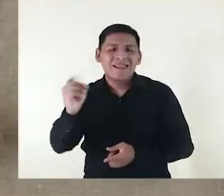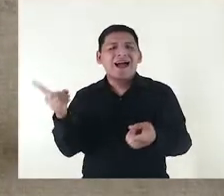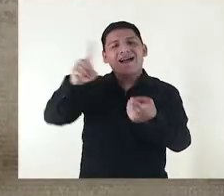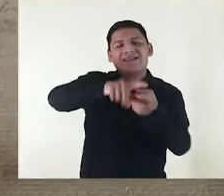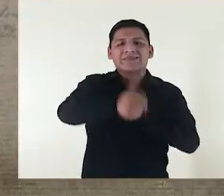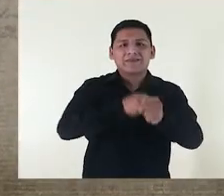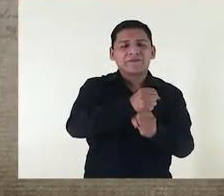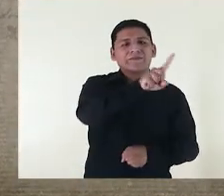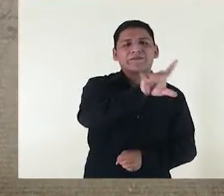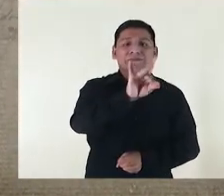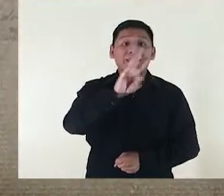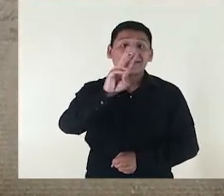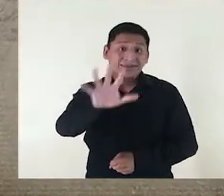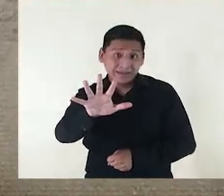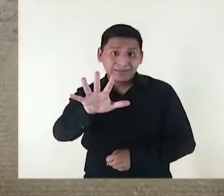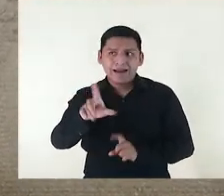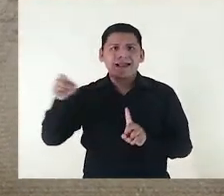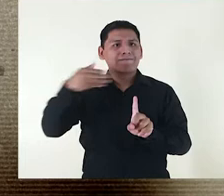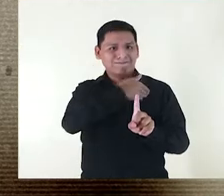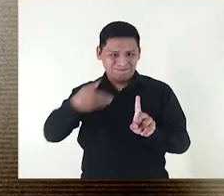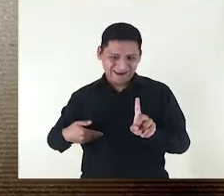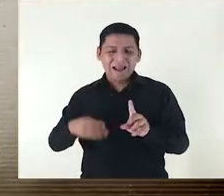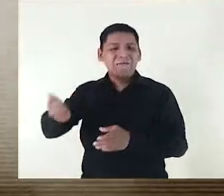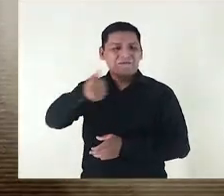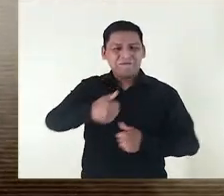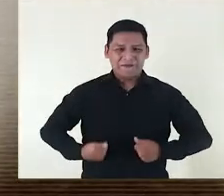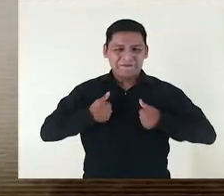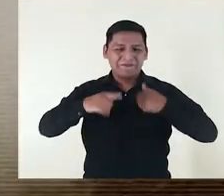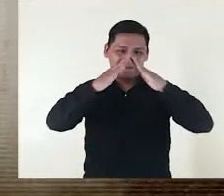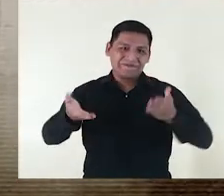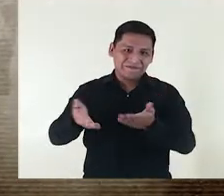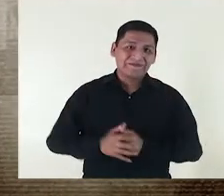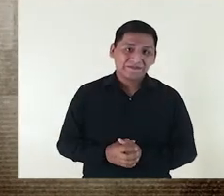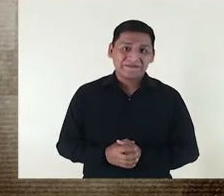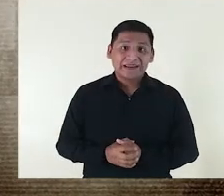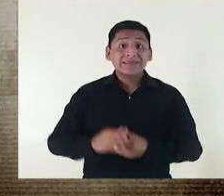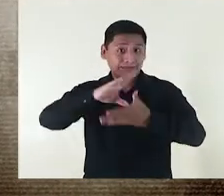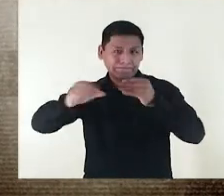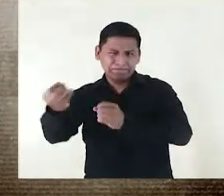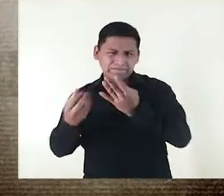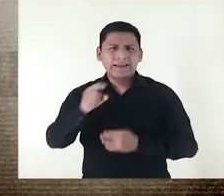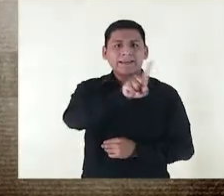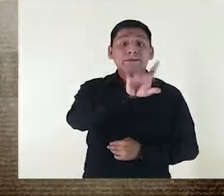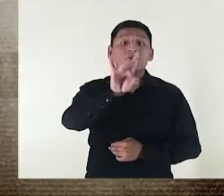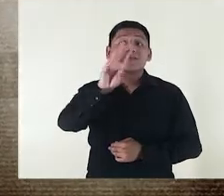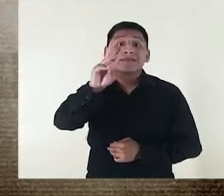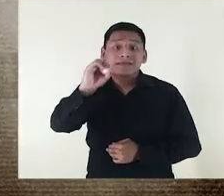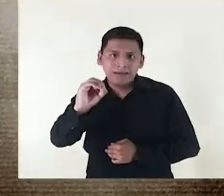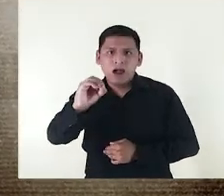aquí hasta 1865. Gran parte de su presidencia se dio mientras vivía en esta casa. Se cuenta que en